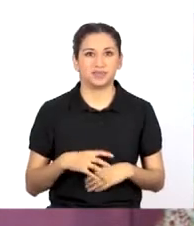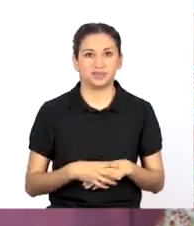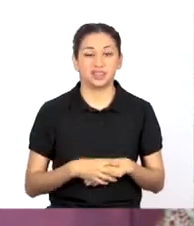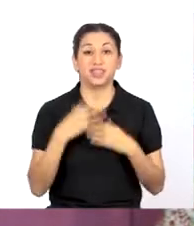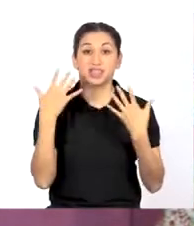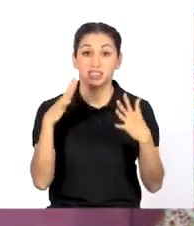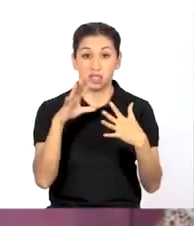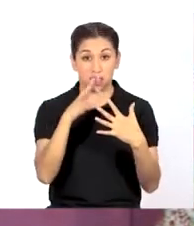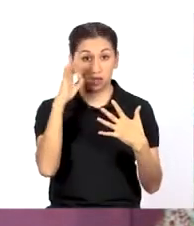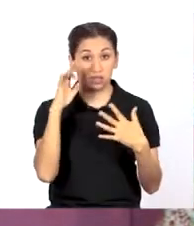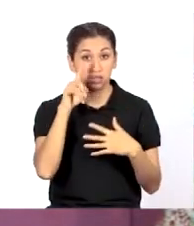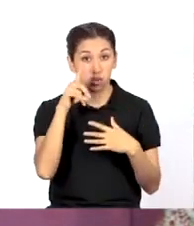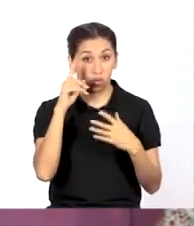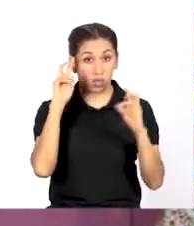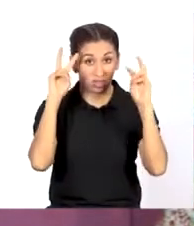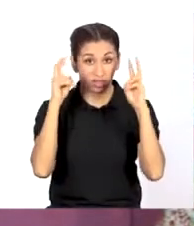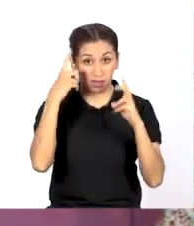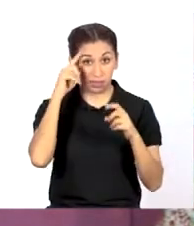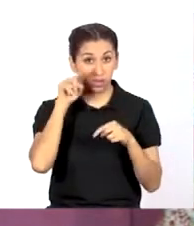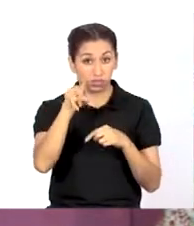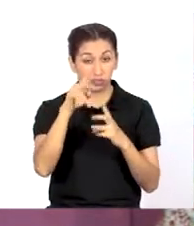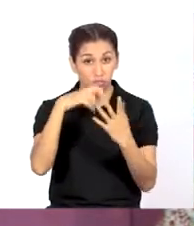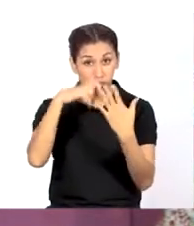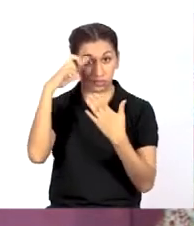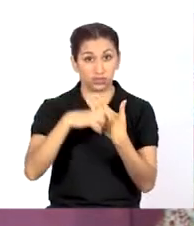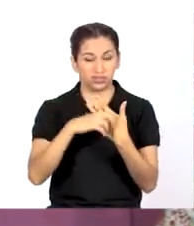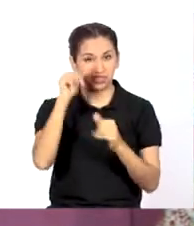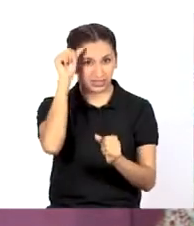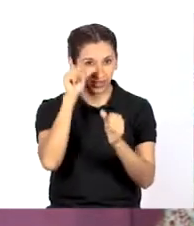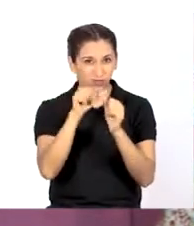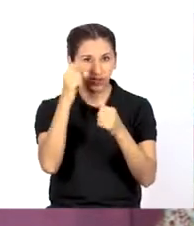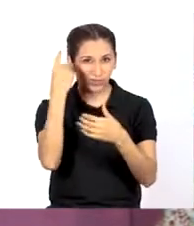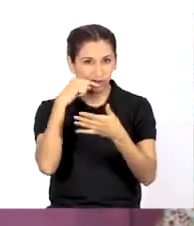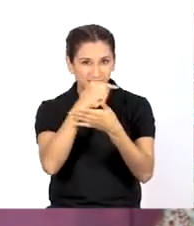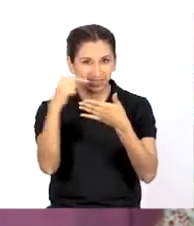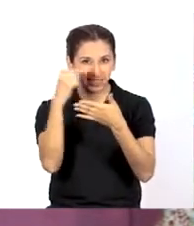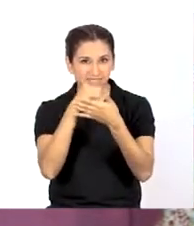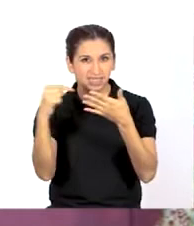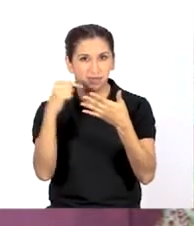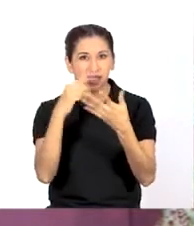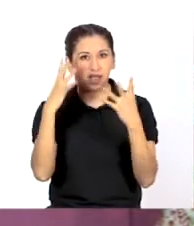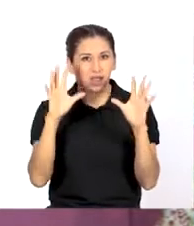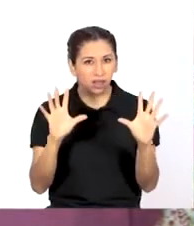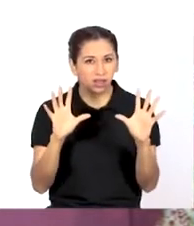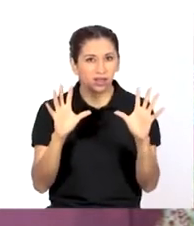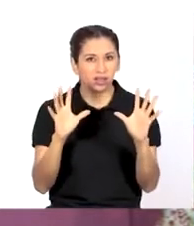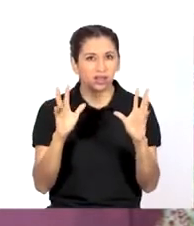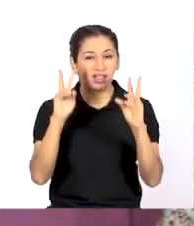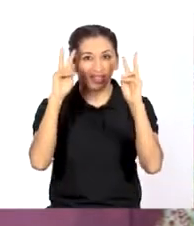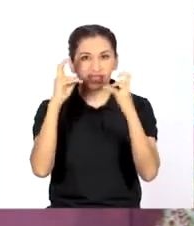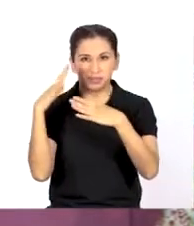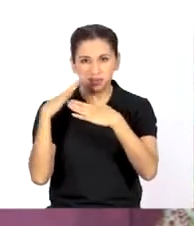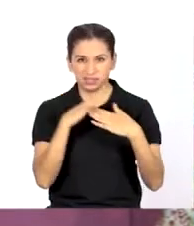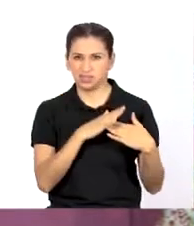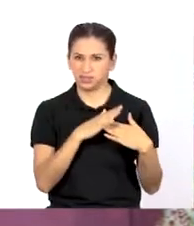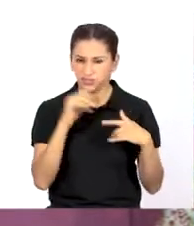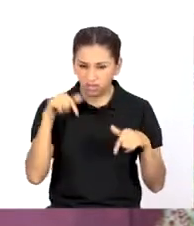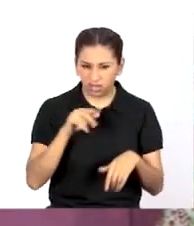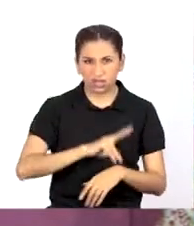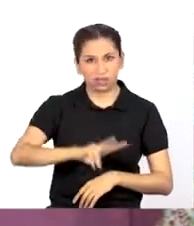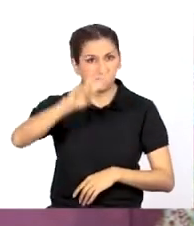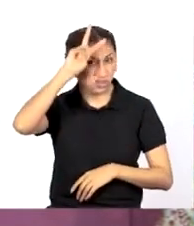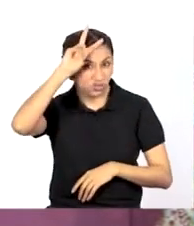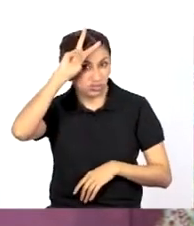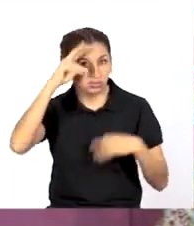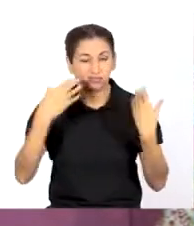¿Ya has elegido un tema para tu proyecto? Sí. ¿Recuerdas que las últimas semanas hemos venido abordando el tema de la discriminación